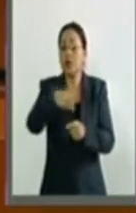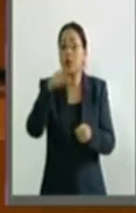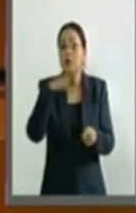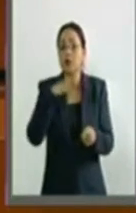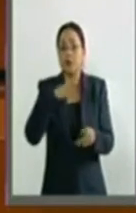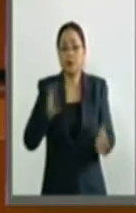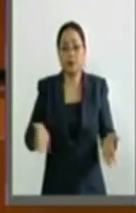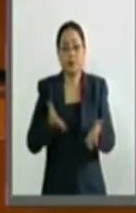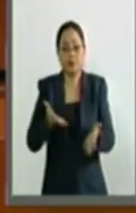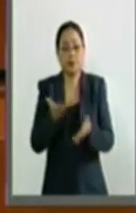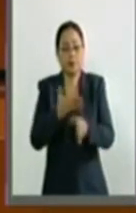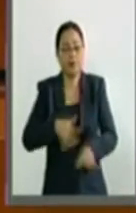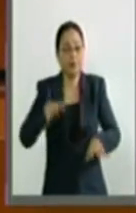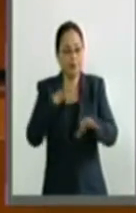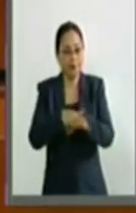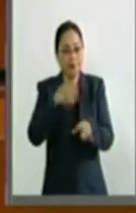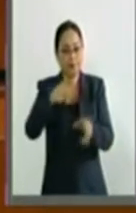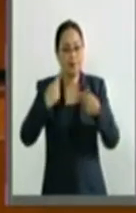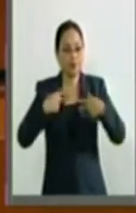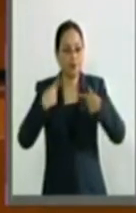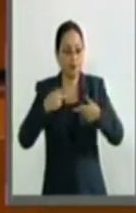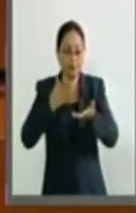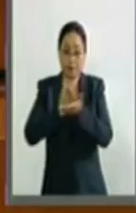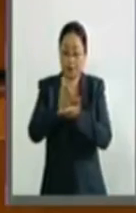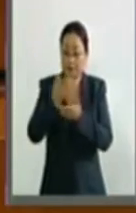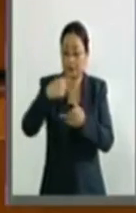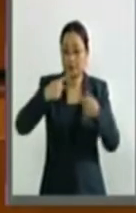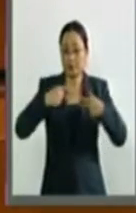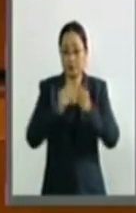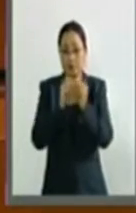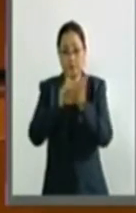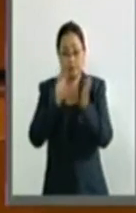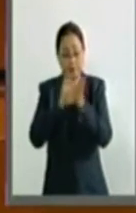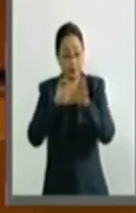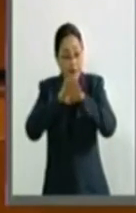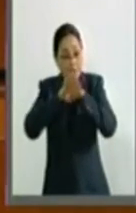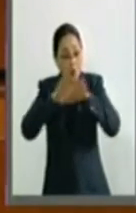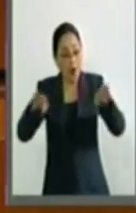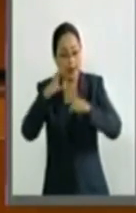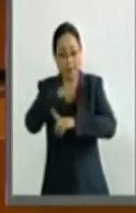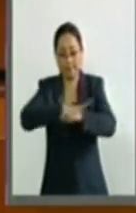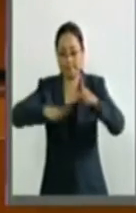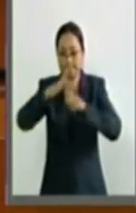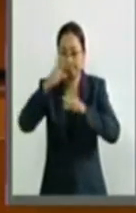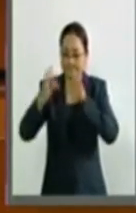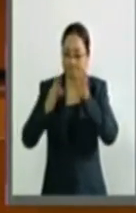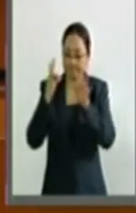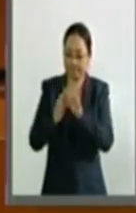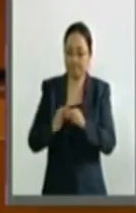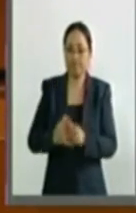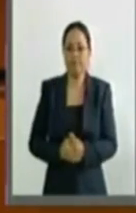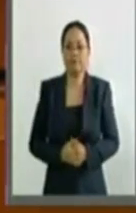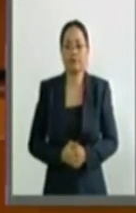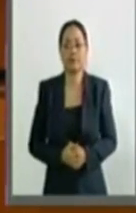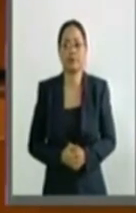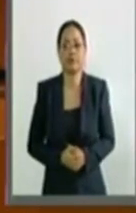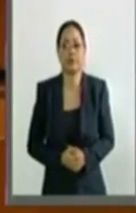la integración y acceso de las personas con discapacidad en igualdad de condiciones con todos los demás.